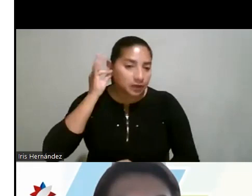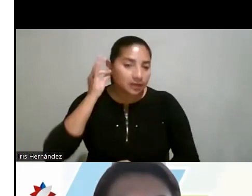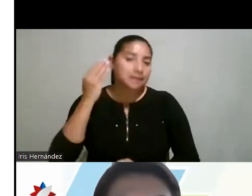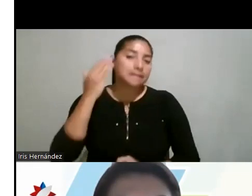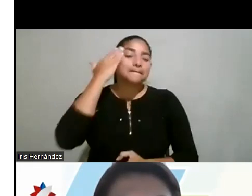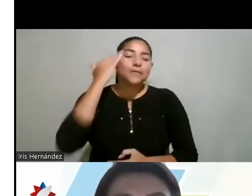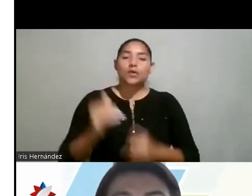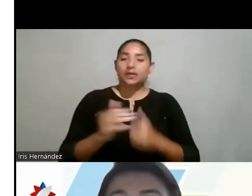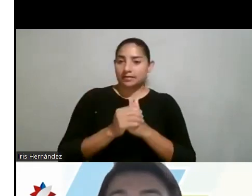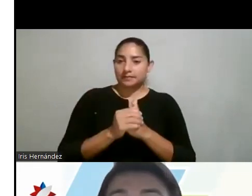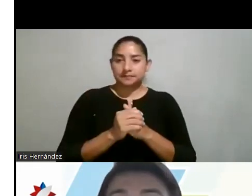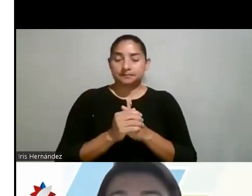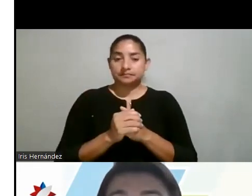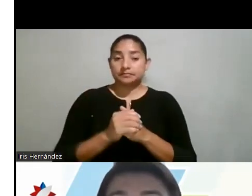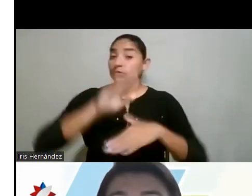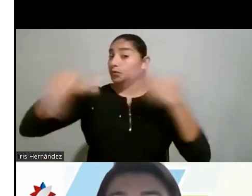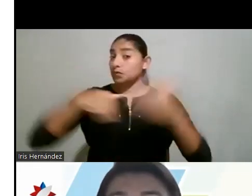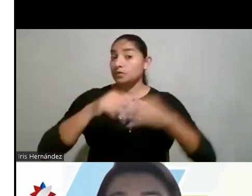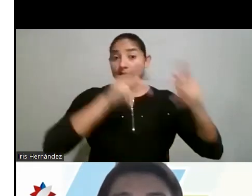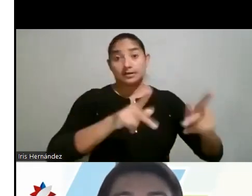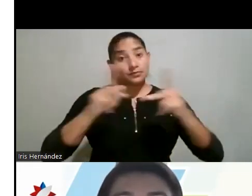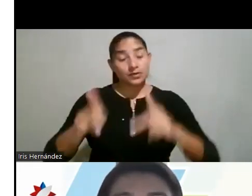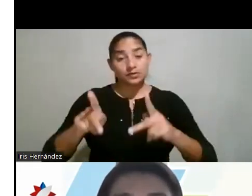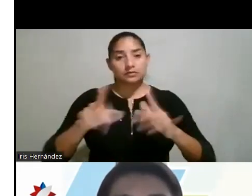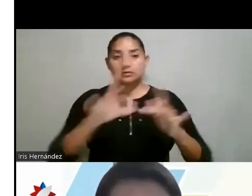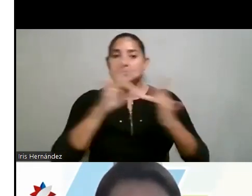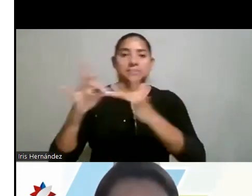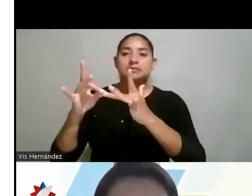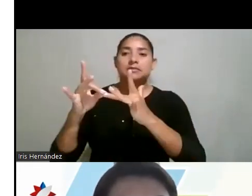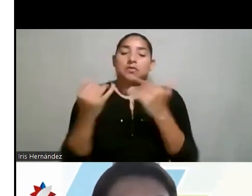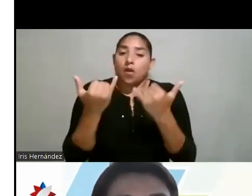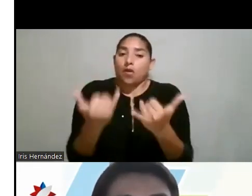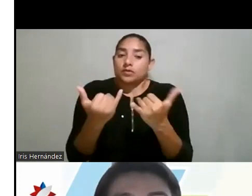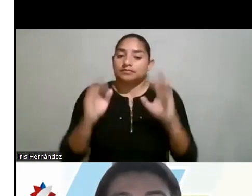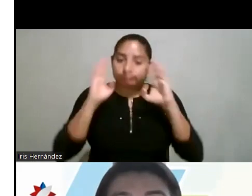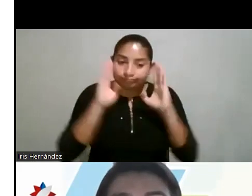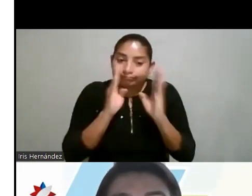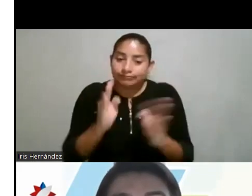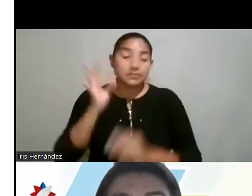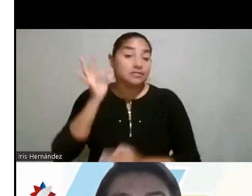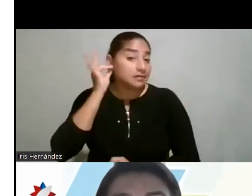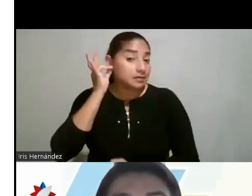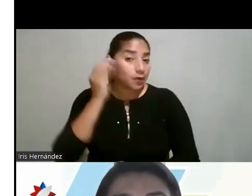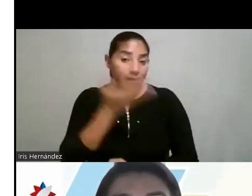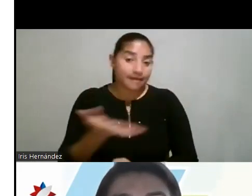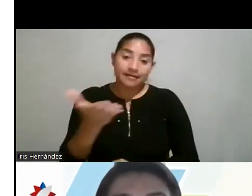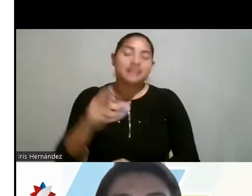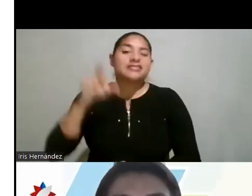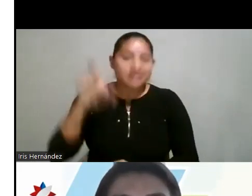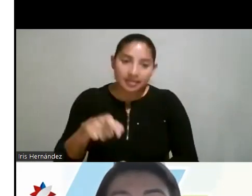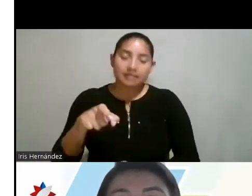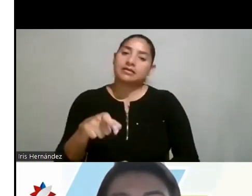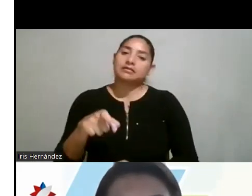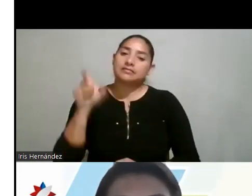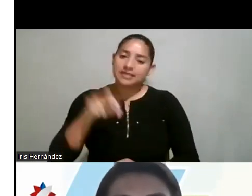en realidad todas las personas, especialmente ahorita que estamos hablando de mujeres, las mujeres, deben poder